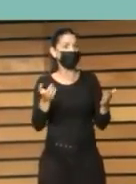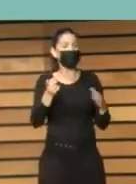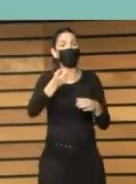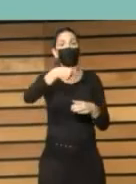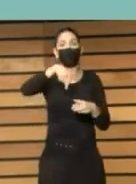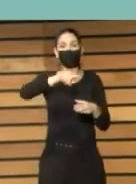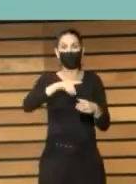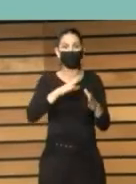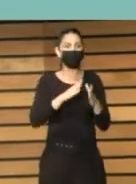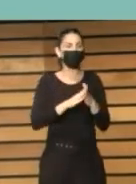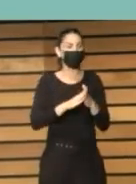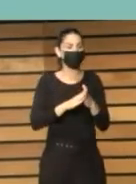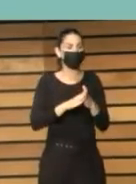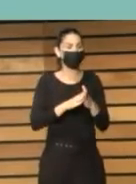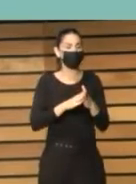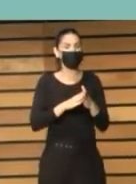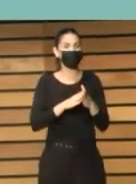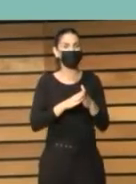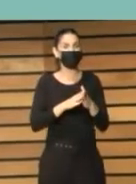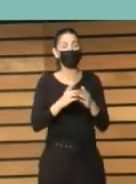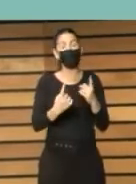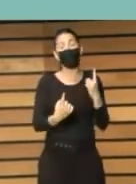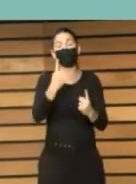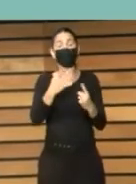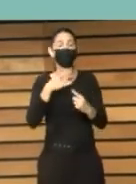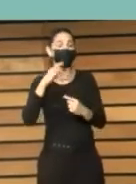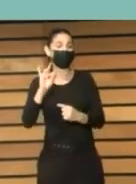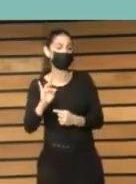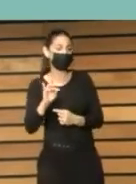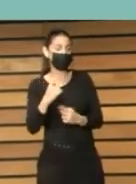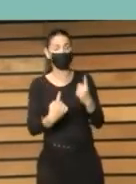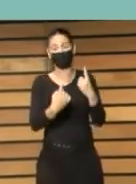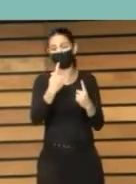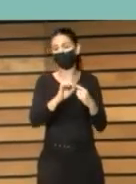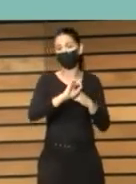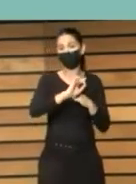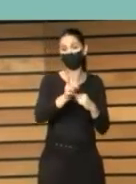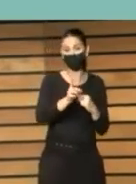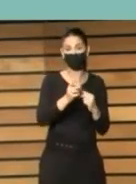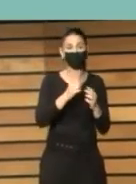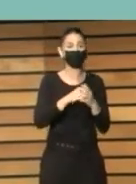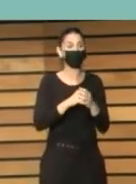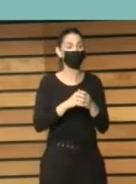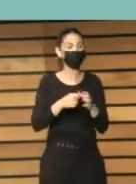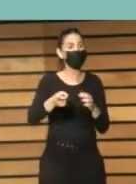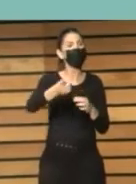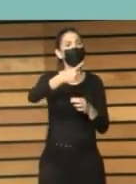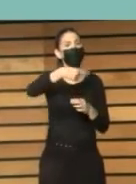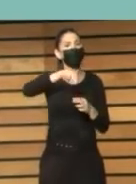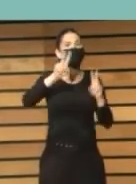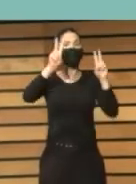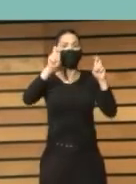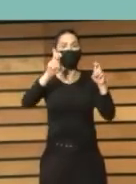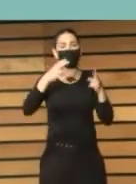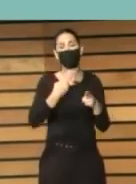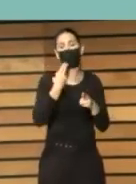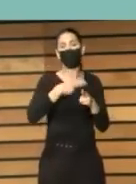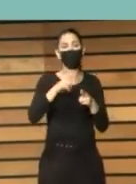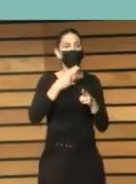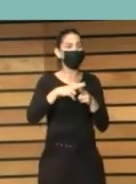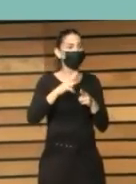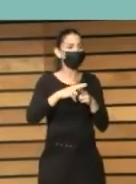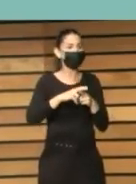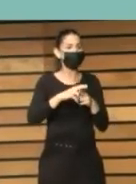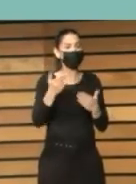suficientemente creo que en algunos casos sí en otros casos no hay un margen de que las bibliotecas intervengan en las políticas de cooperación para el desarrollo